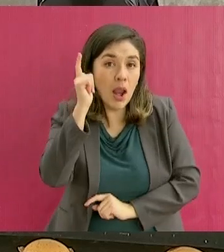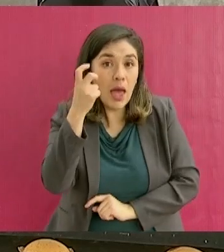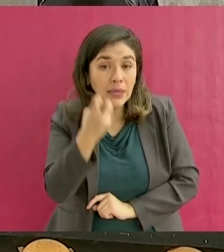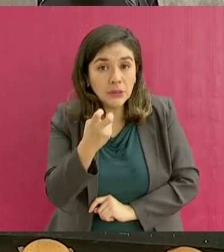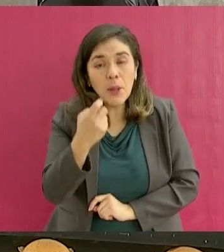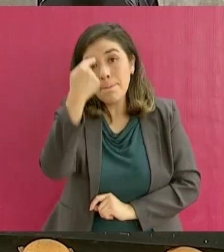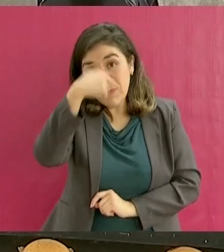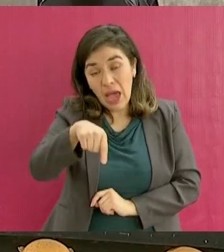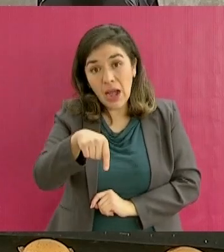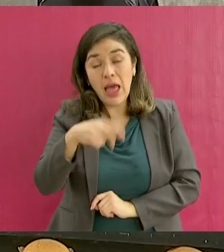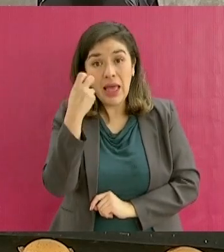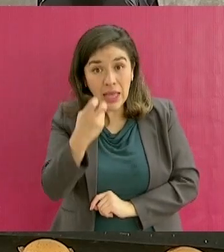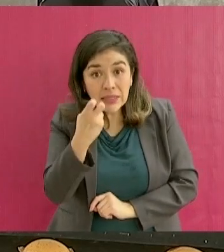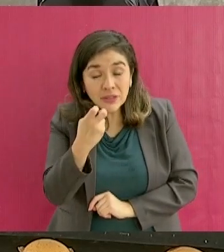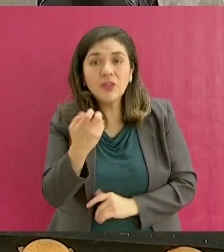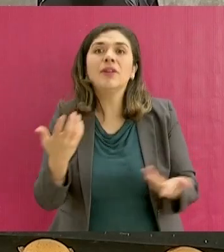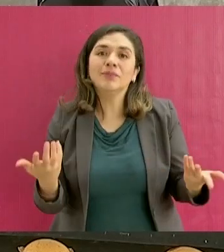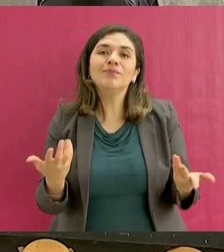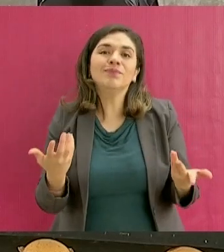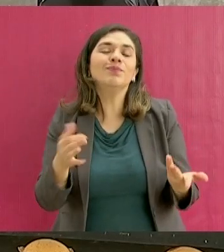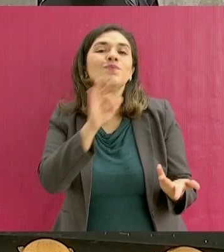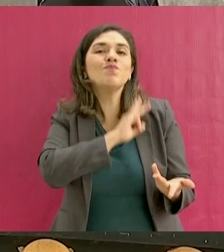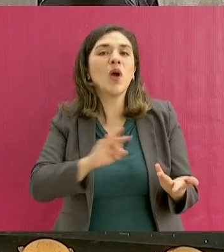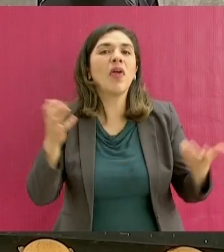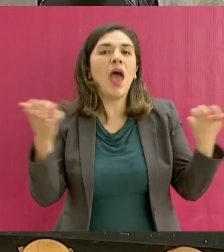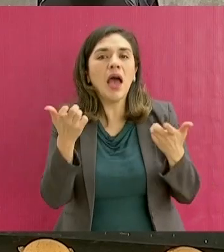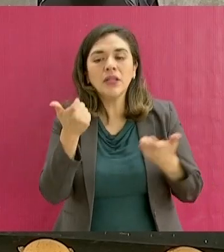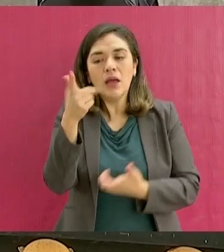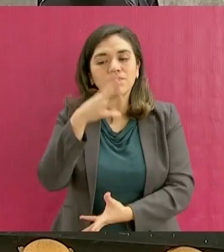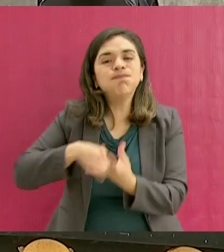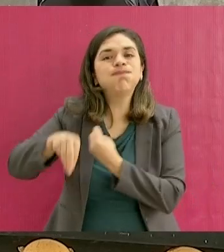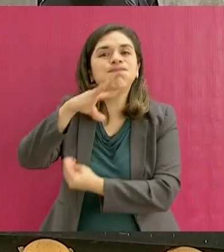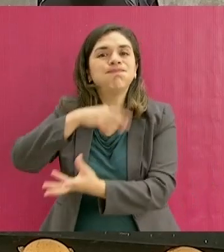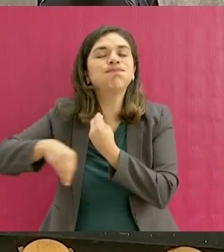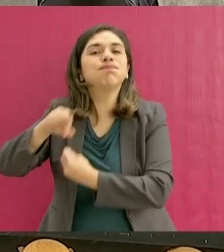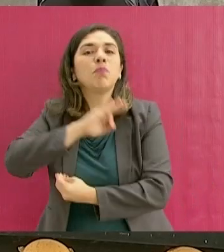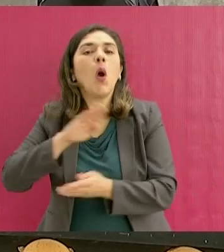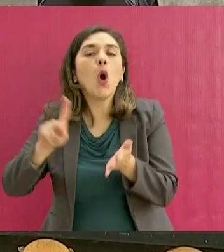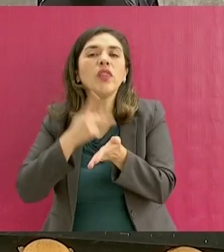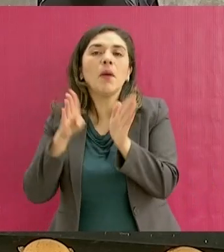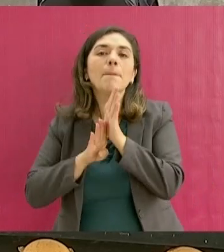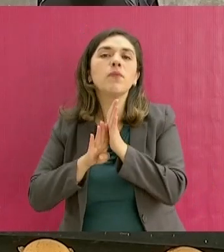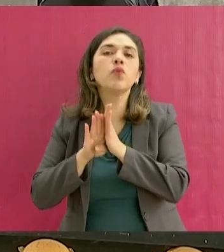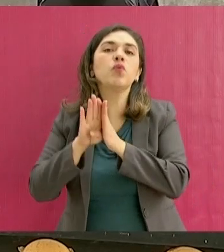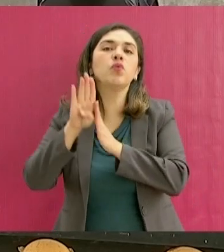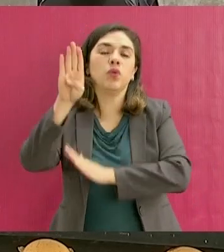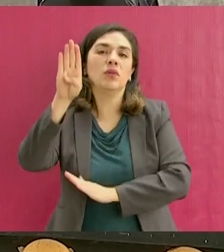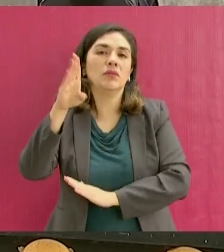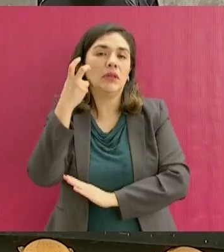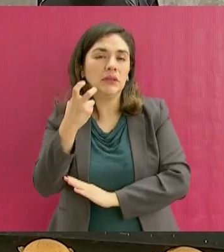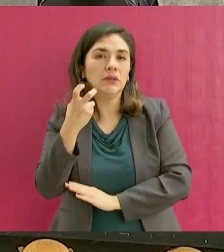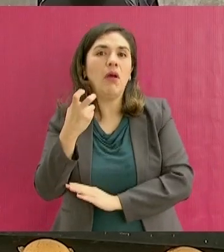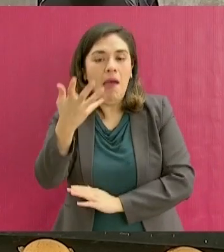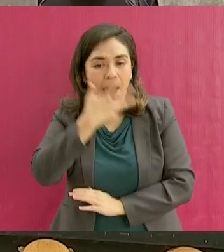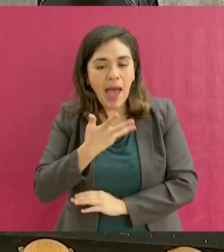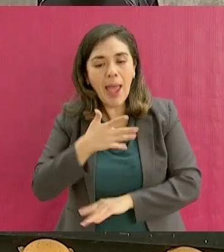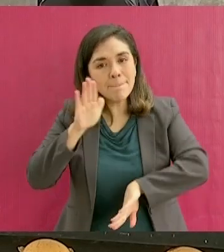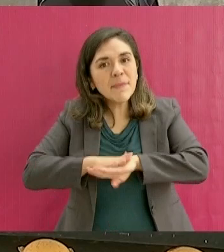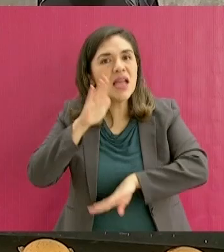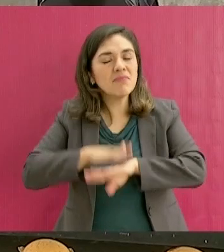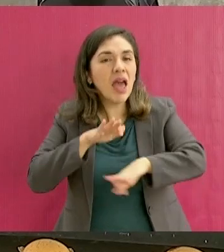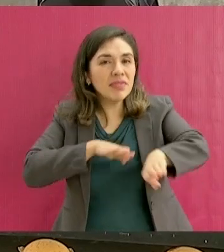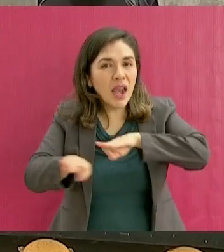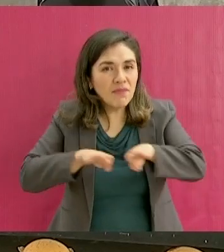de esta manera se reactive nuestra economía, haya trabajo